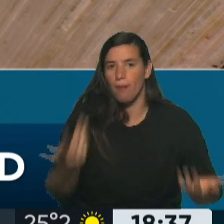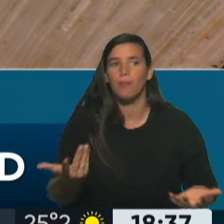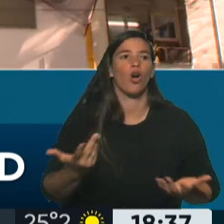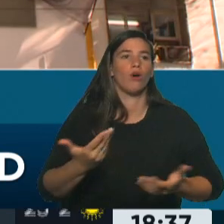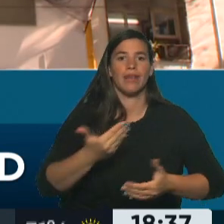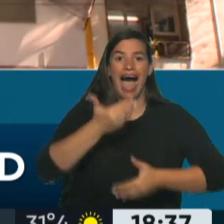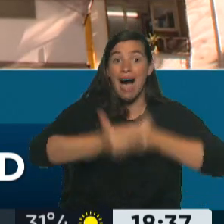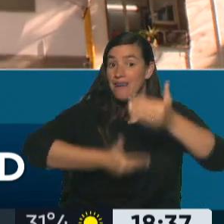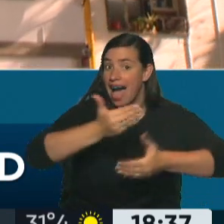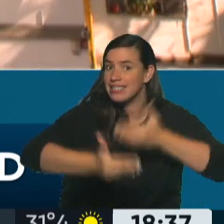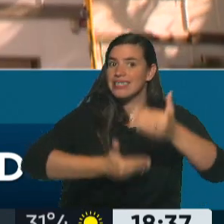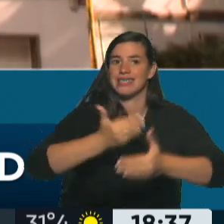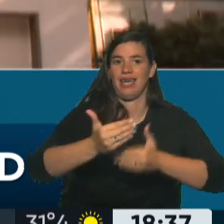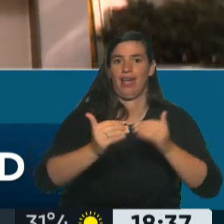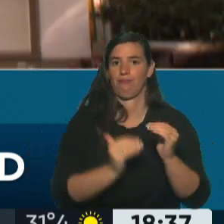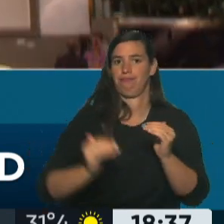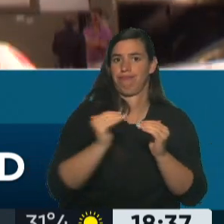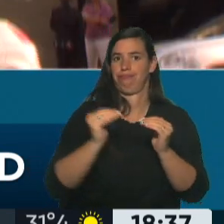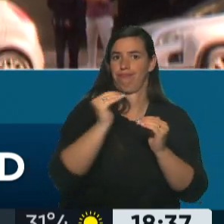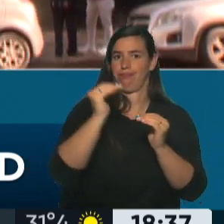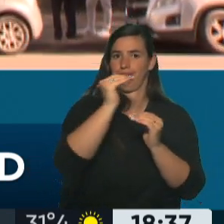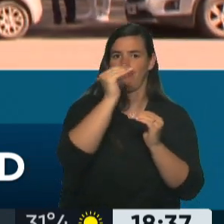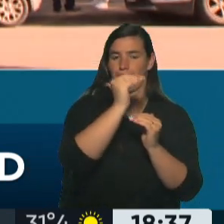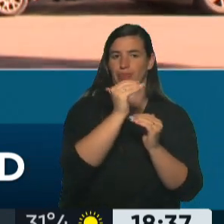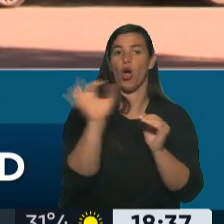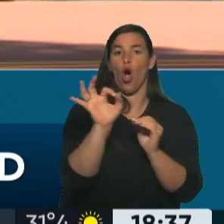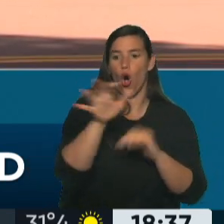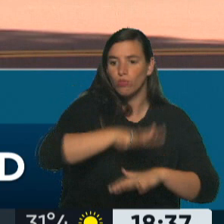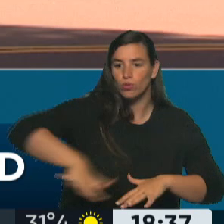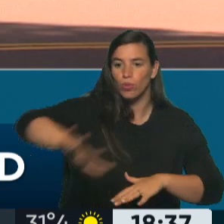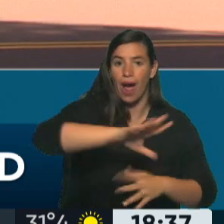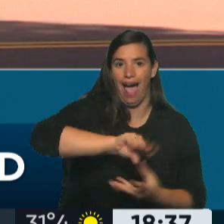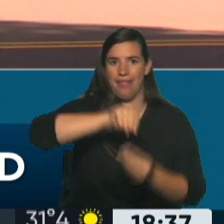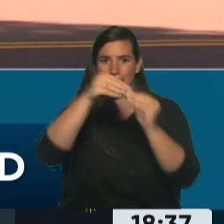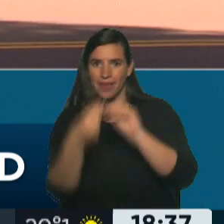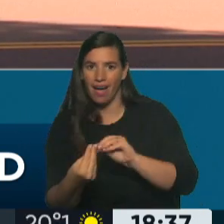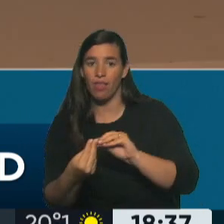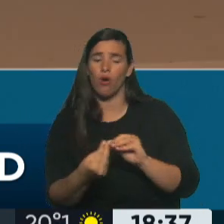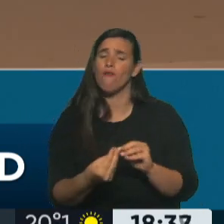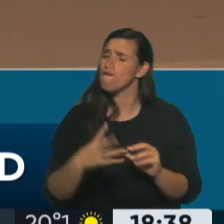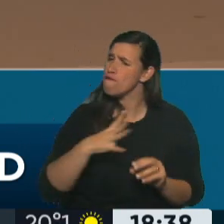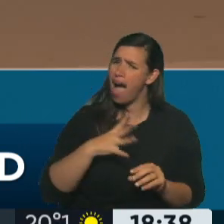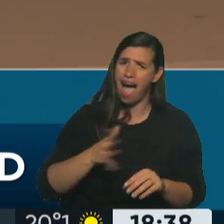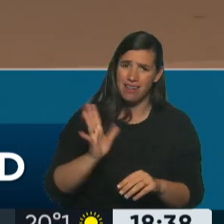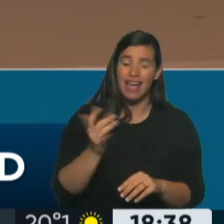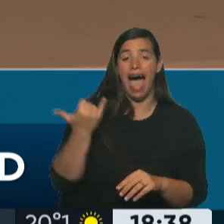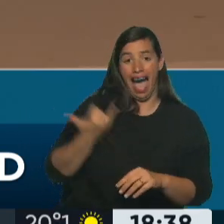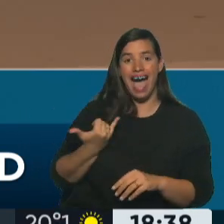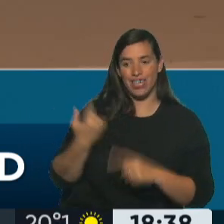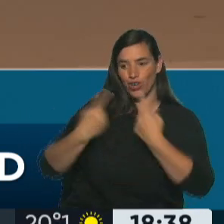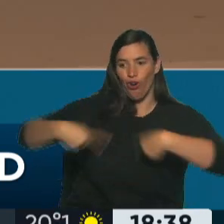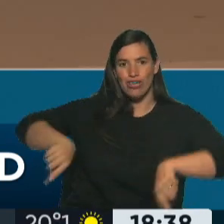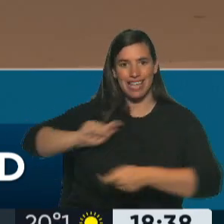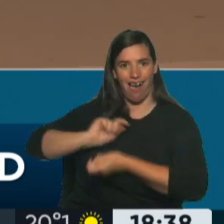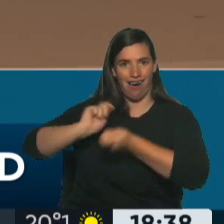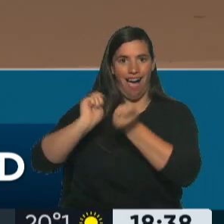capacitaciones adaptadas. Queda todavía mucho por hacer. Si bien hemos mejorado, particularmente lo que era el Ministerio de Educación de Nación,